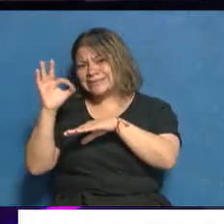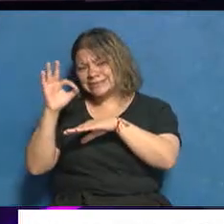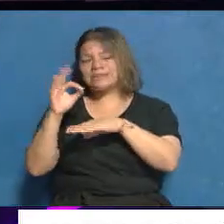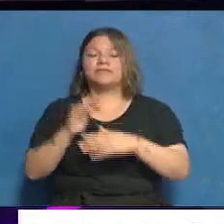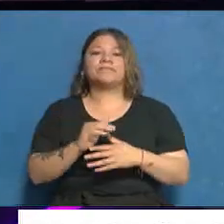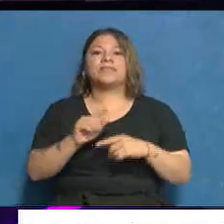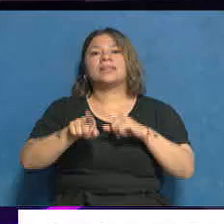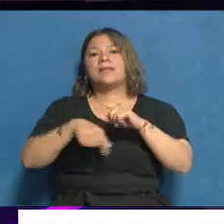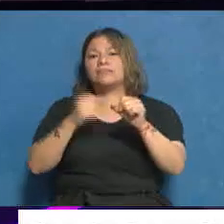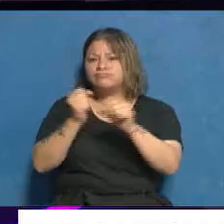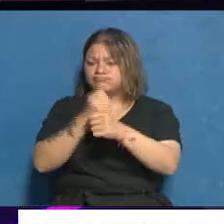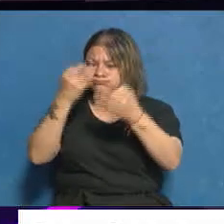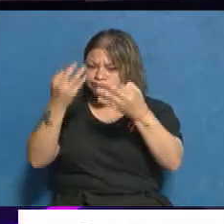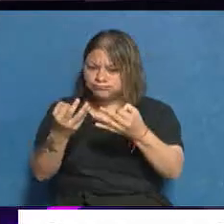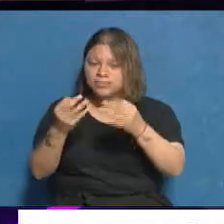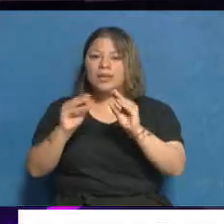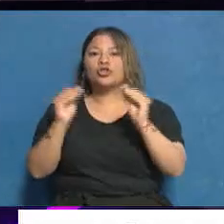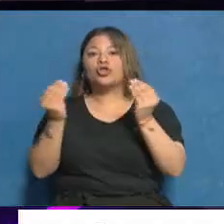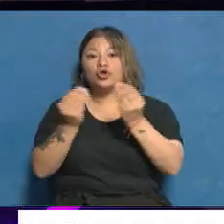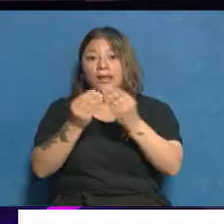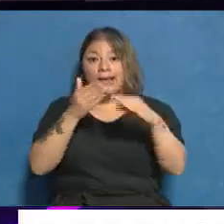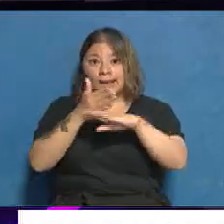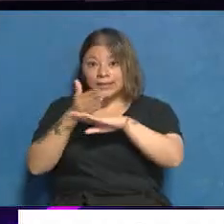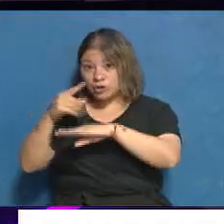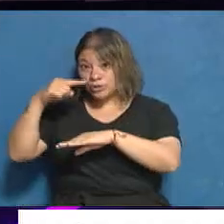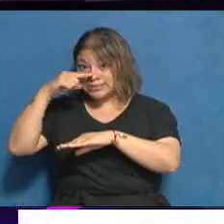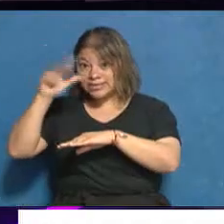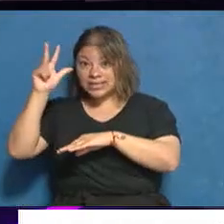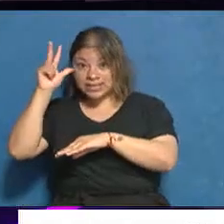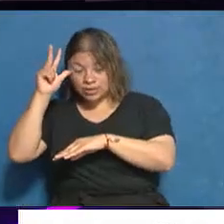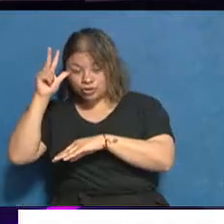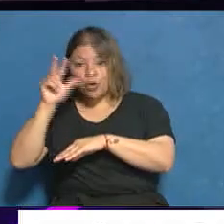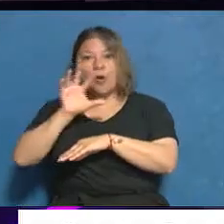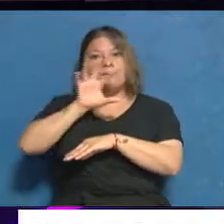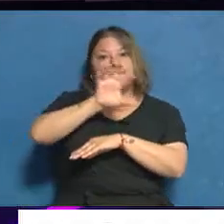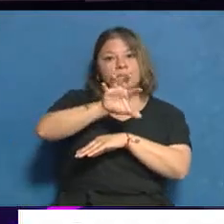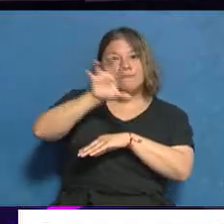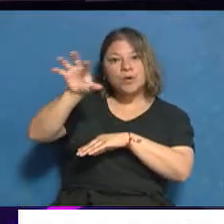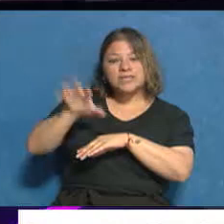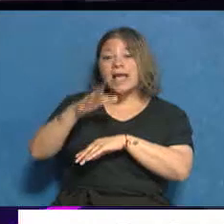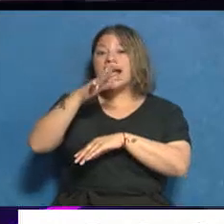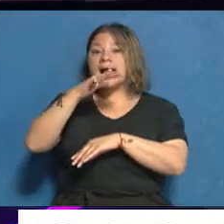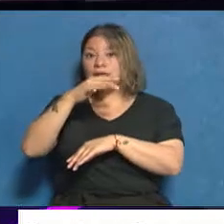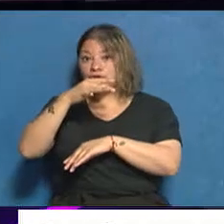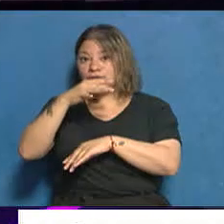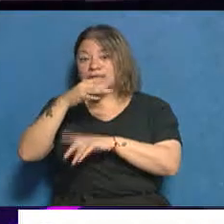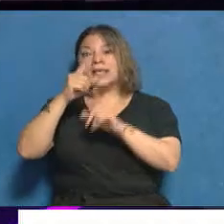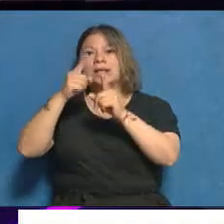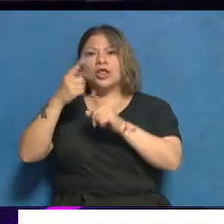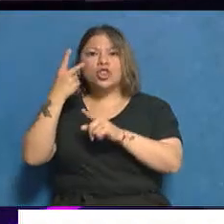porque luego se confirmó específicamente que fueron 78. 14 provincias junto a CABA, más 2.000